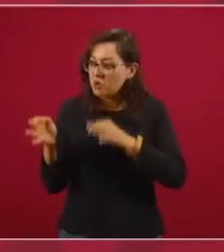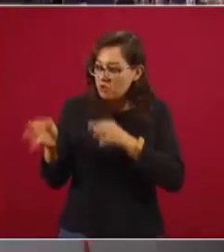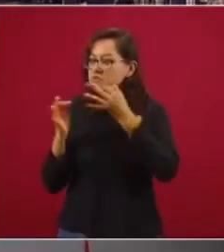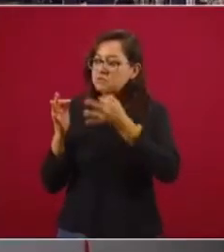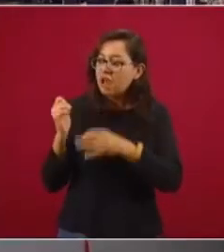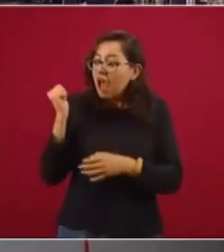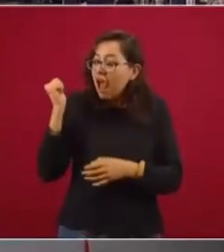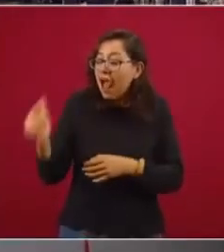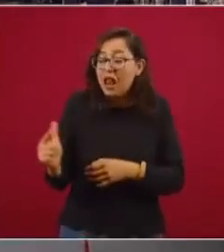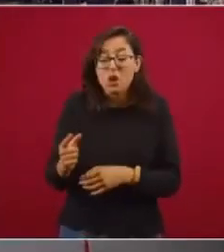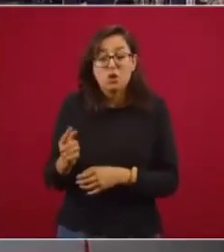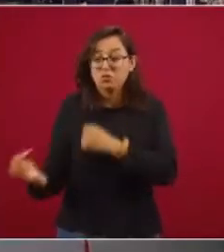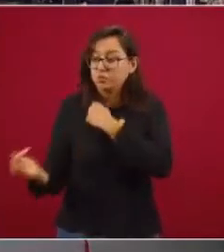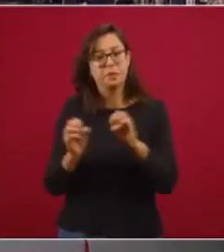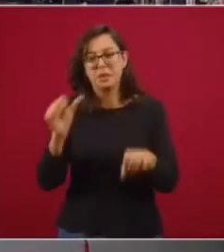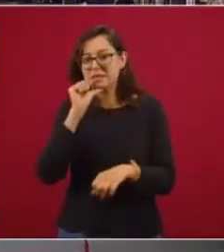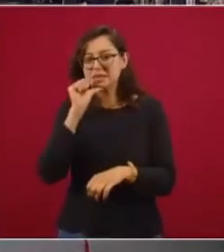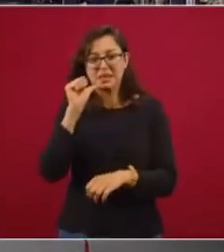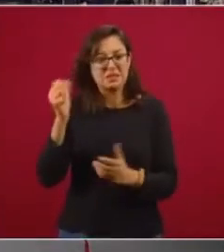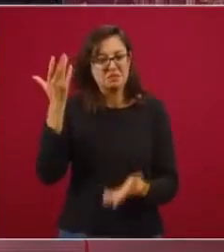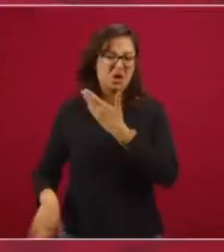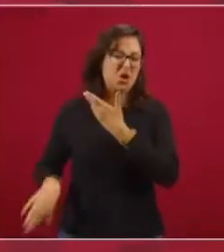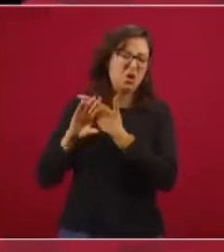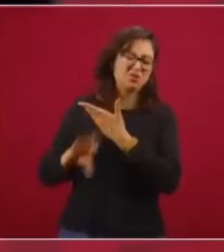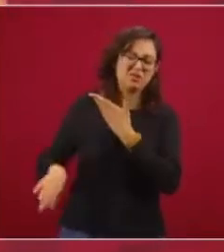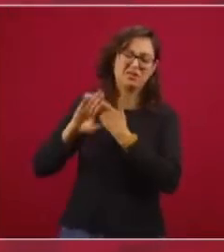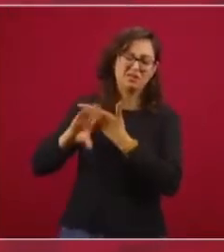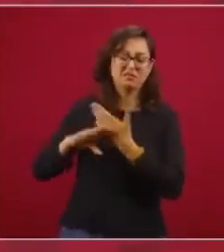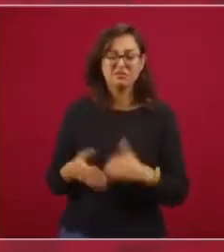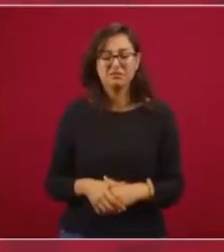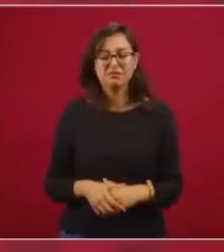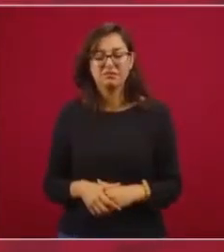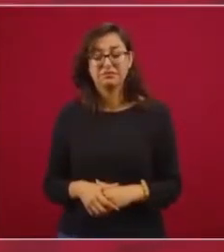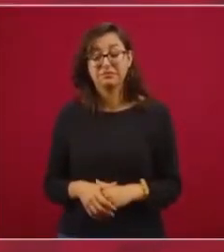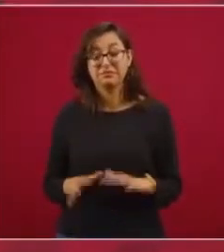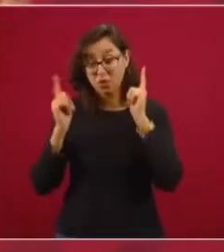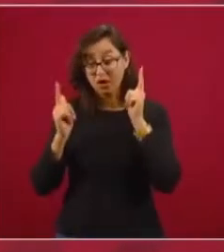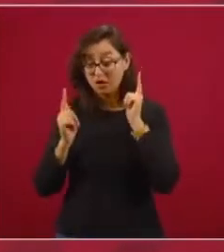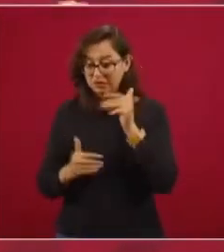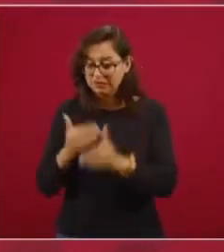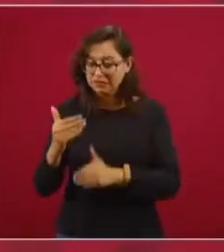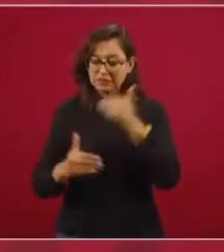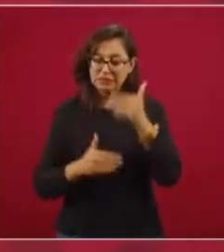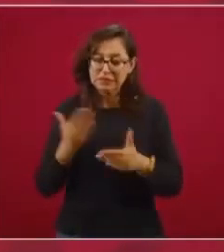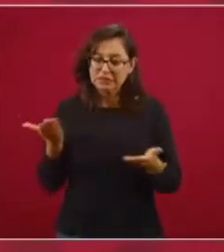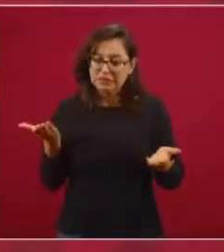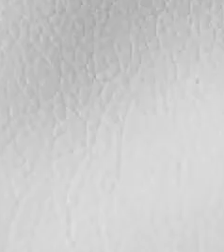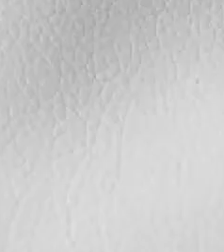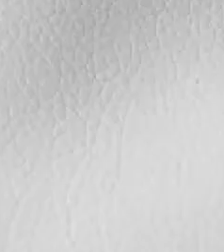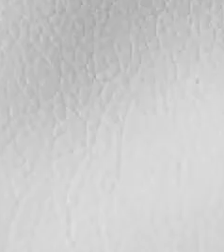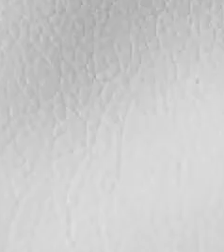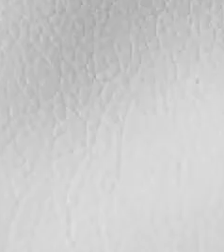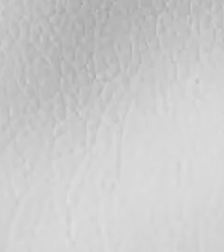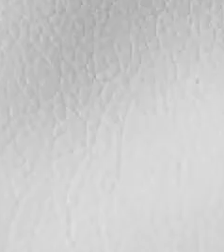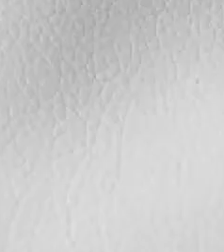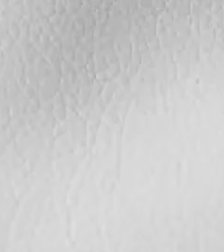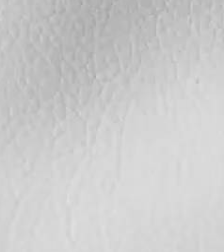no hay, no hay equilibrio, está muy ladeado. Ojalá haya más objetividad.